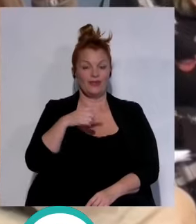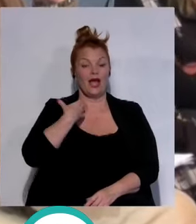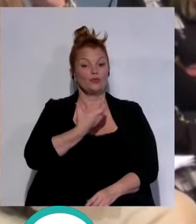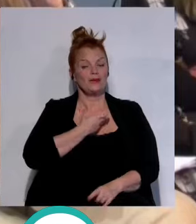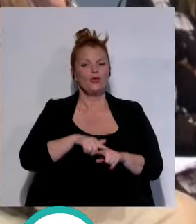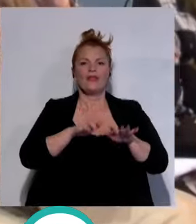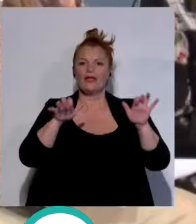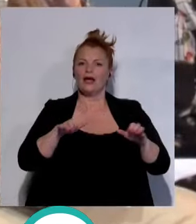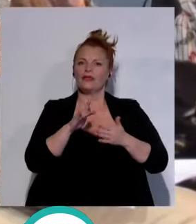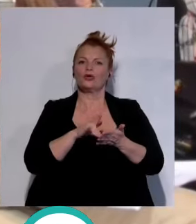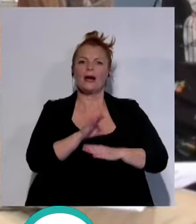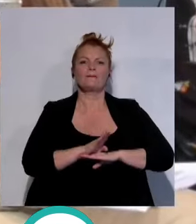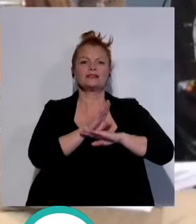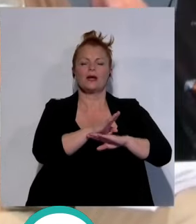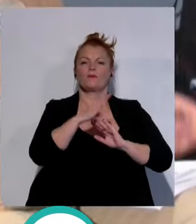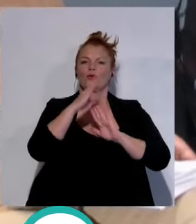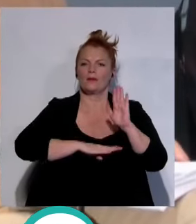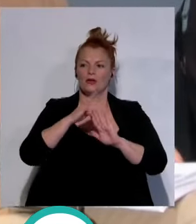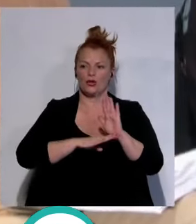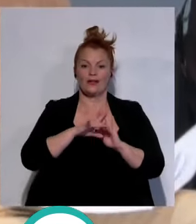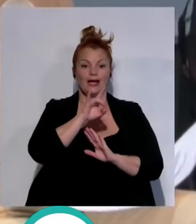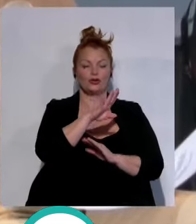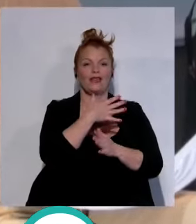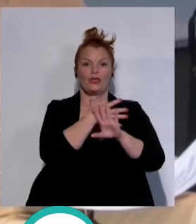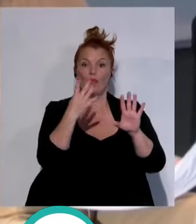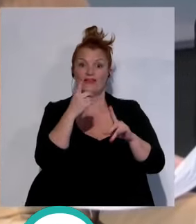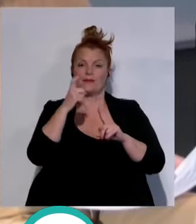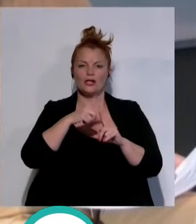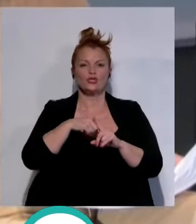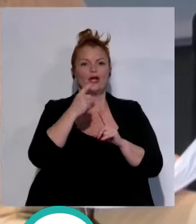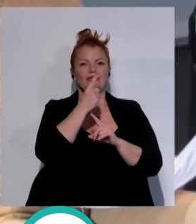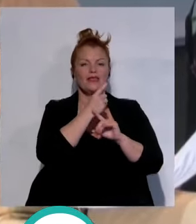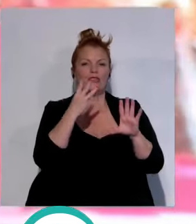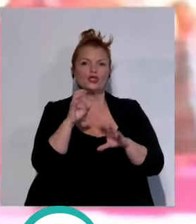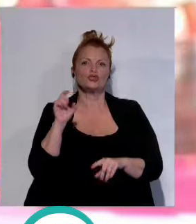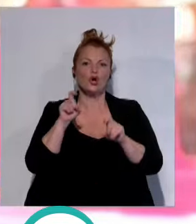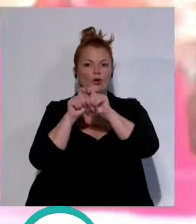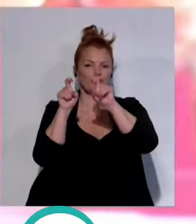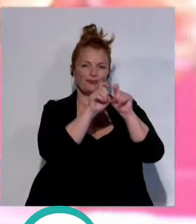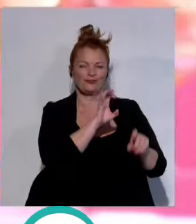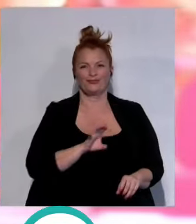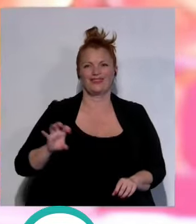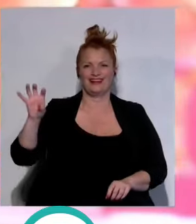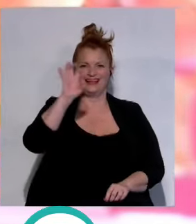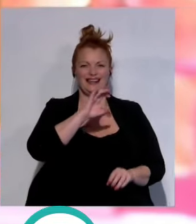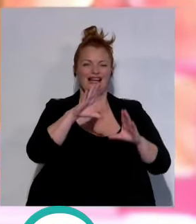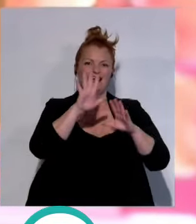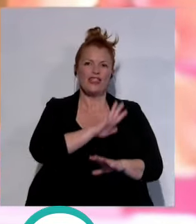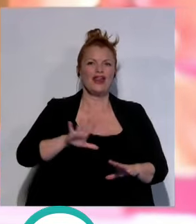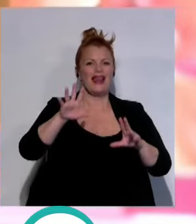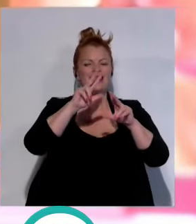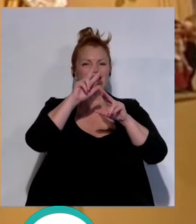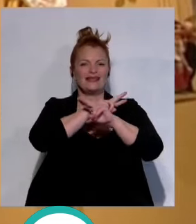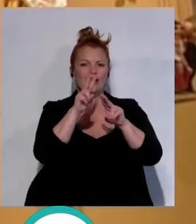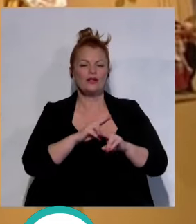Cádiz ha presentado su programación del 14 al 19 de mayo 18 compañías nacionales e internacionales representarán